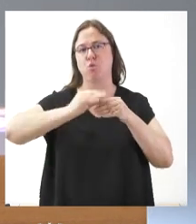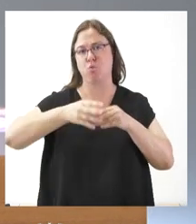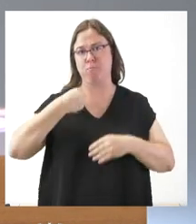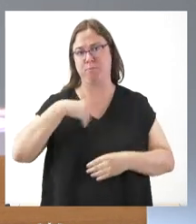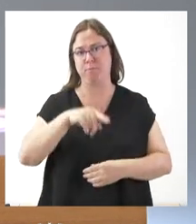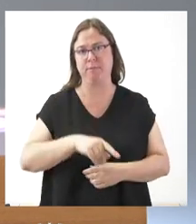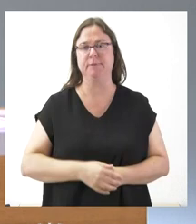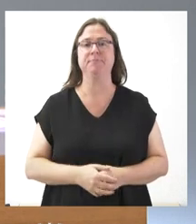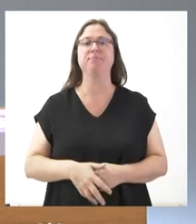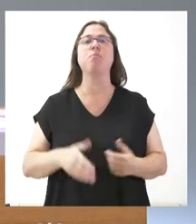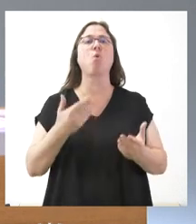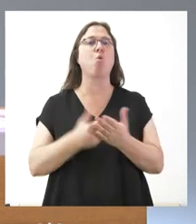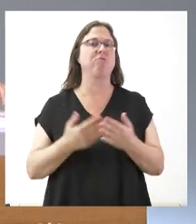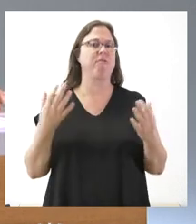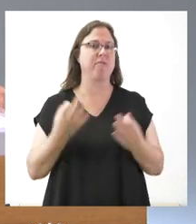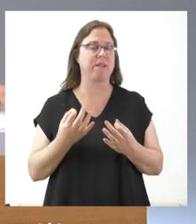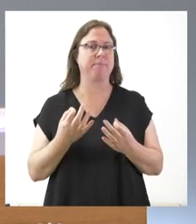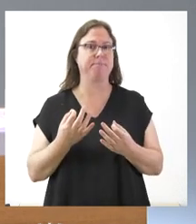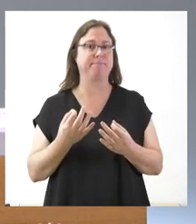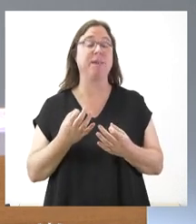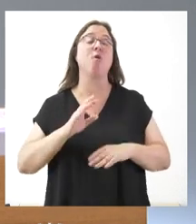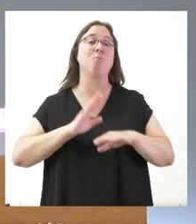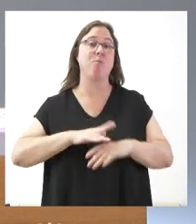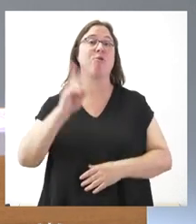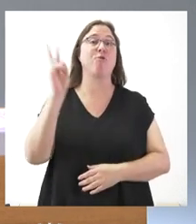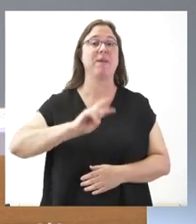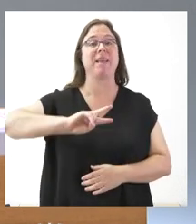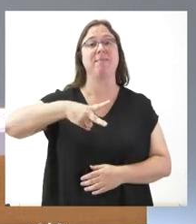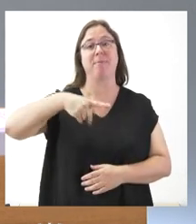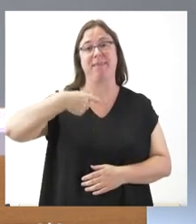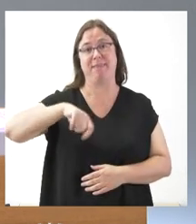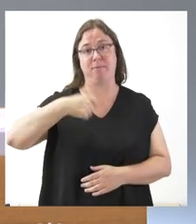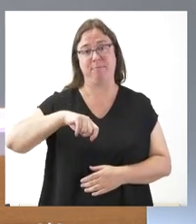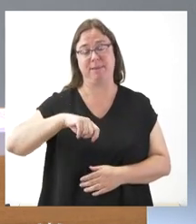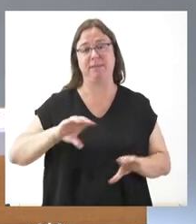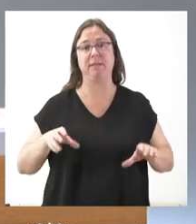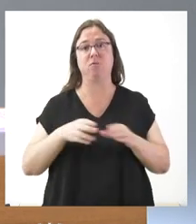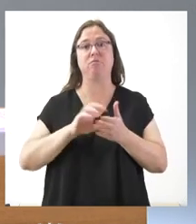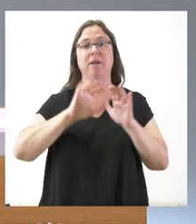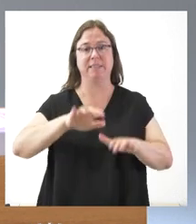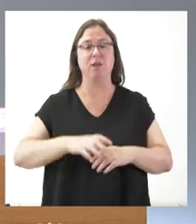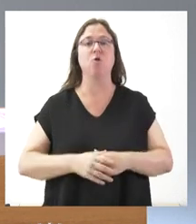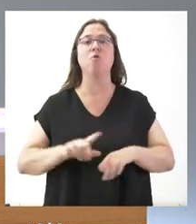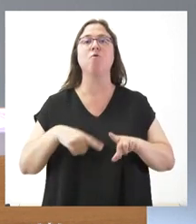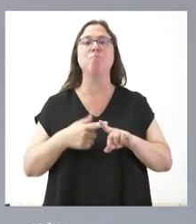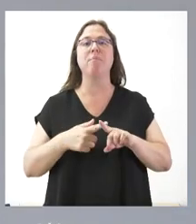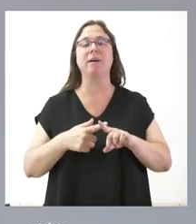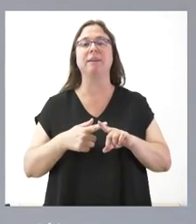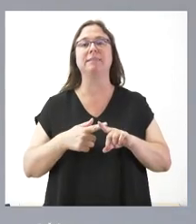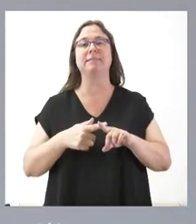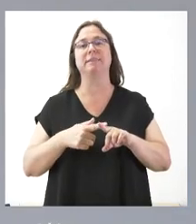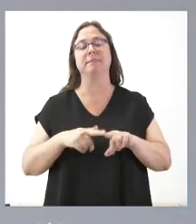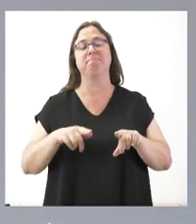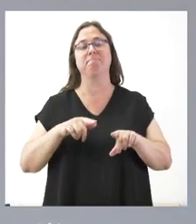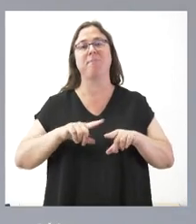y justifica, por tanto, la presencia de la vicepresidenta de la Junta de Castilla y León y consejera de Familia e Igualdad de Oportunidades, quien